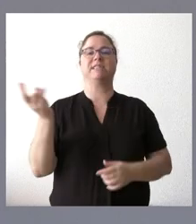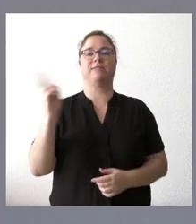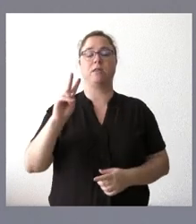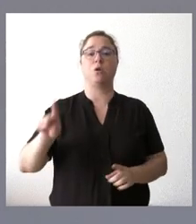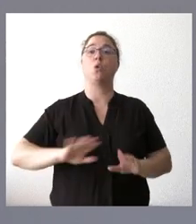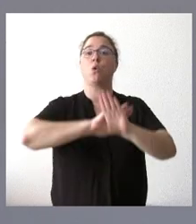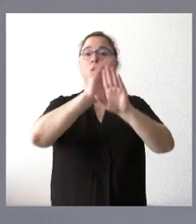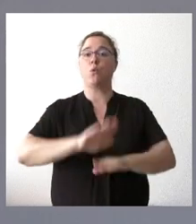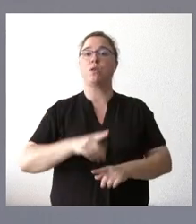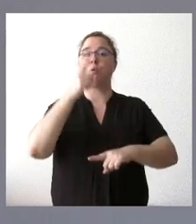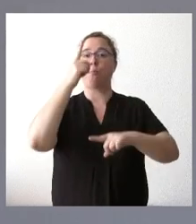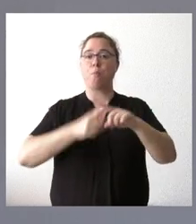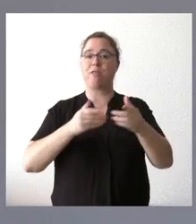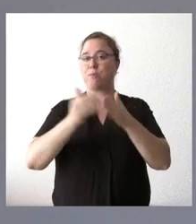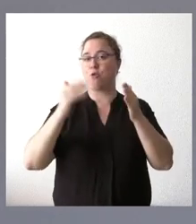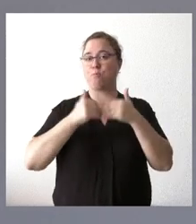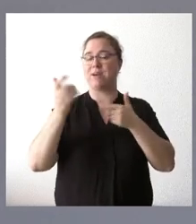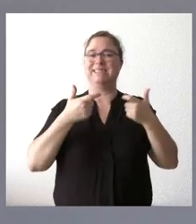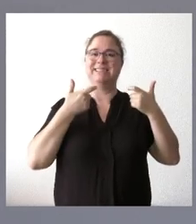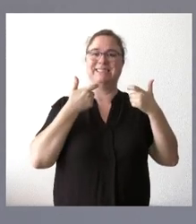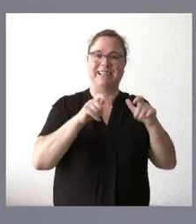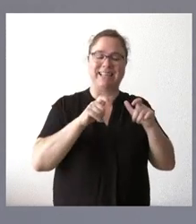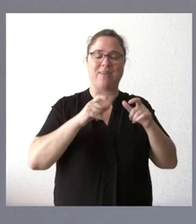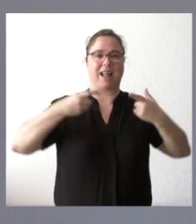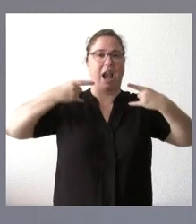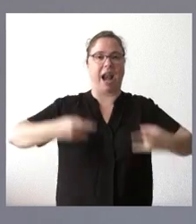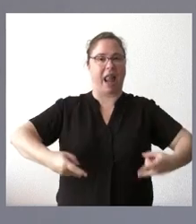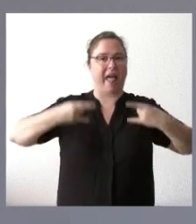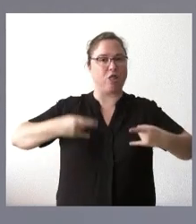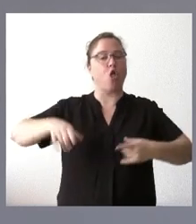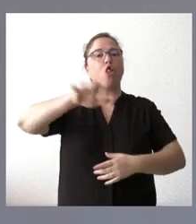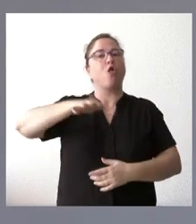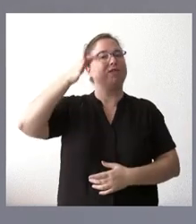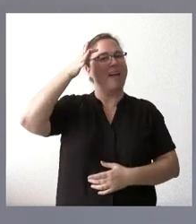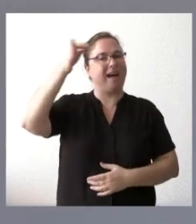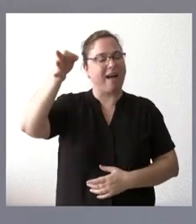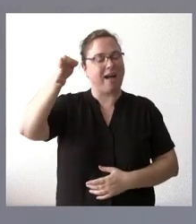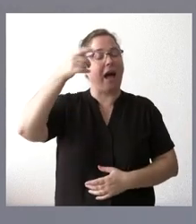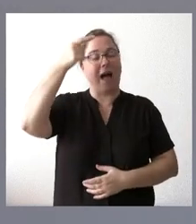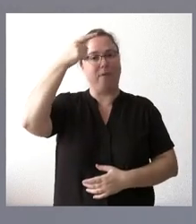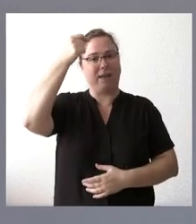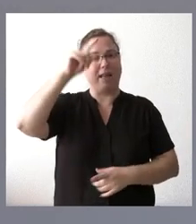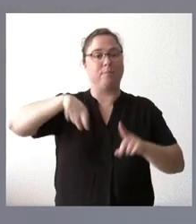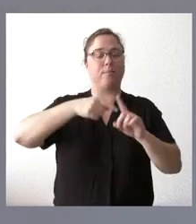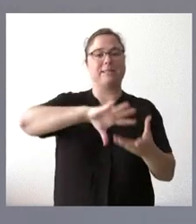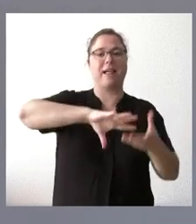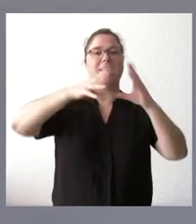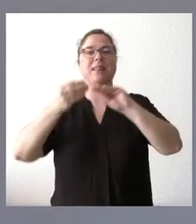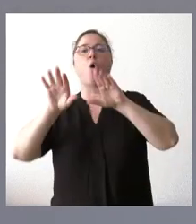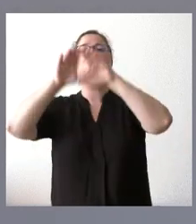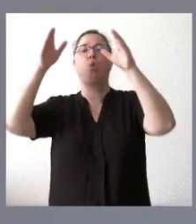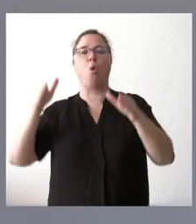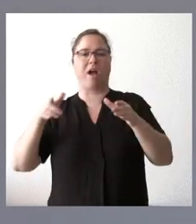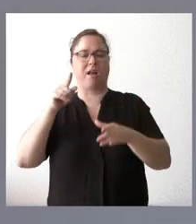de más de medio millón de euros para la unidad satélite de radioterapia de Ávila y las obras de adecuación del búnker. En este caso concreto,